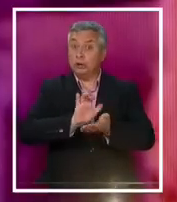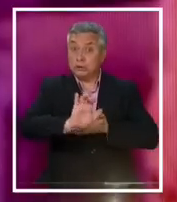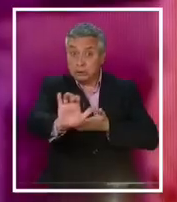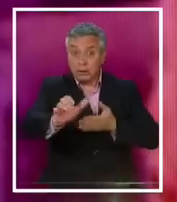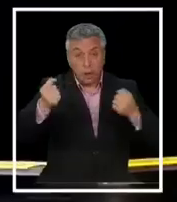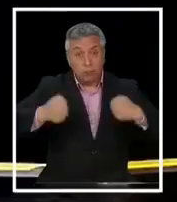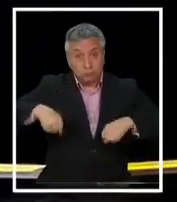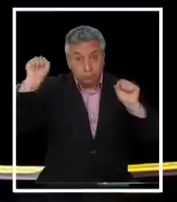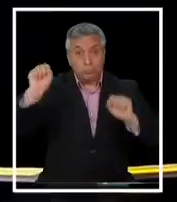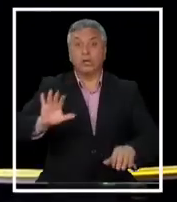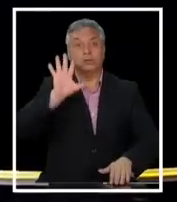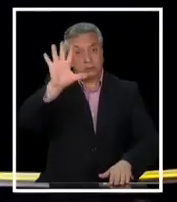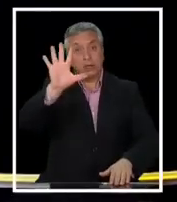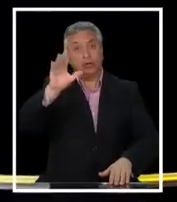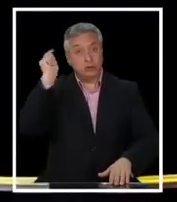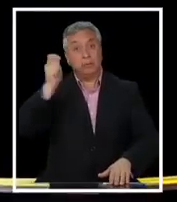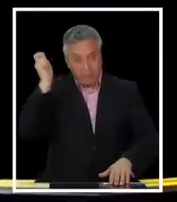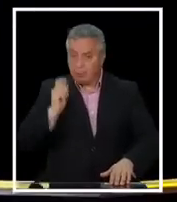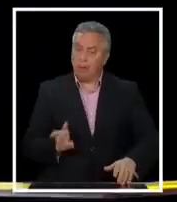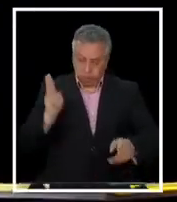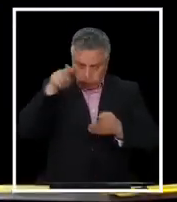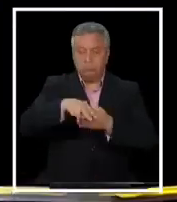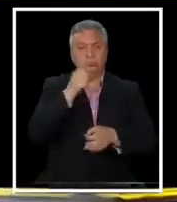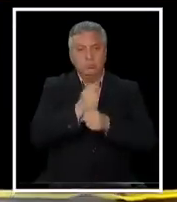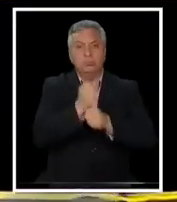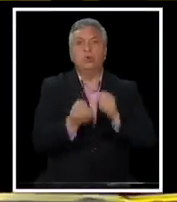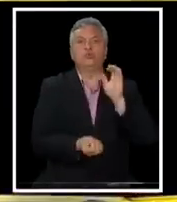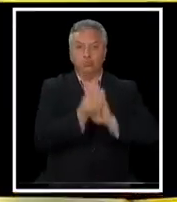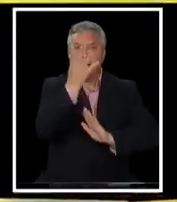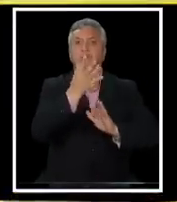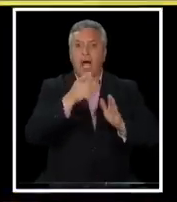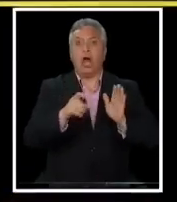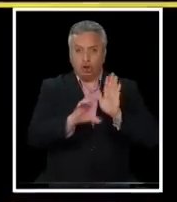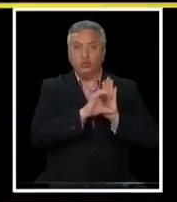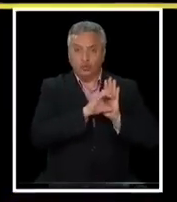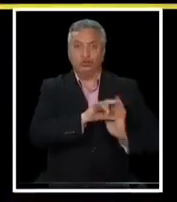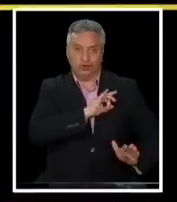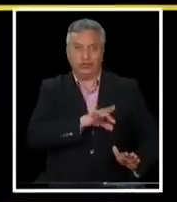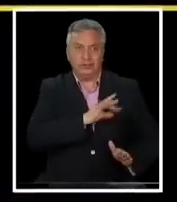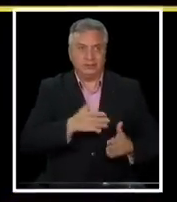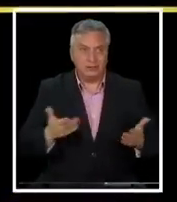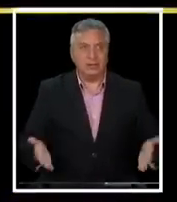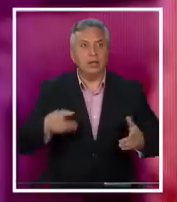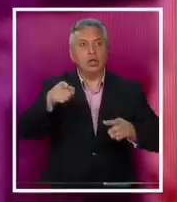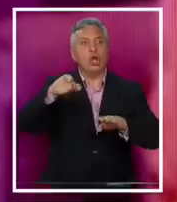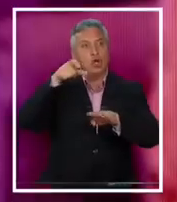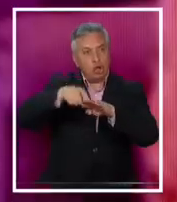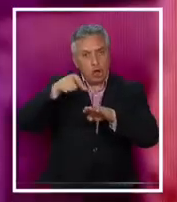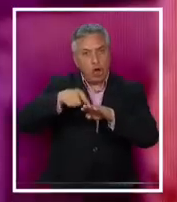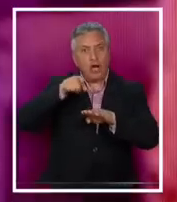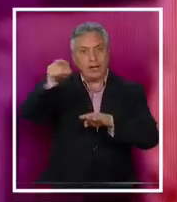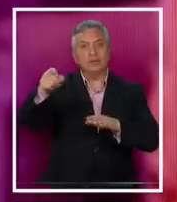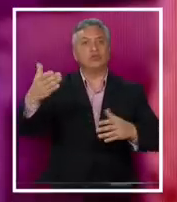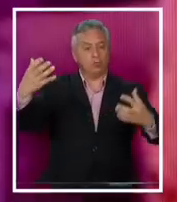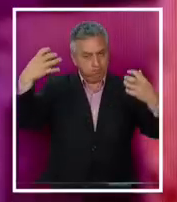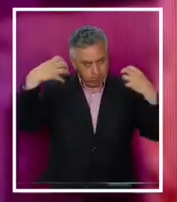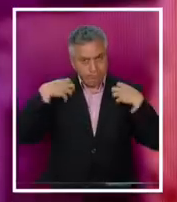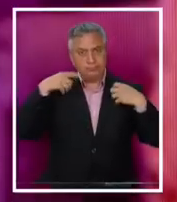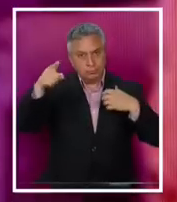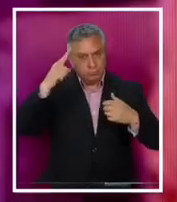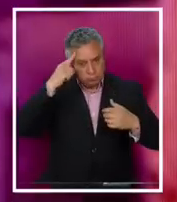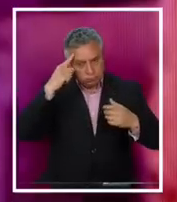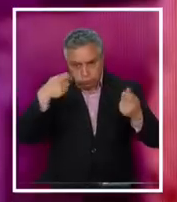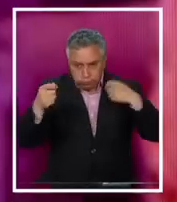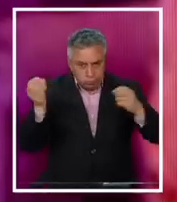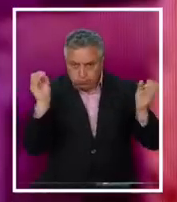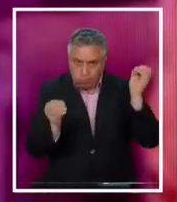5 de septiembre nos levantamos a trabajar por una nueva constitución para Chile. ¿Y cuál es la mejor vía para usted? Esa decisión que establezca el Congreso que es el órgano deliberativo que lo va